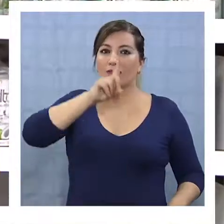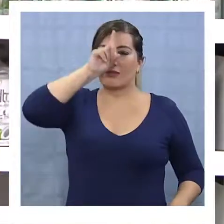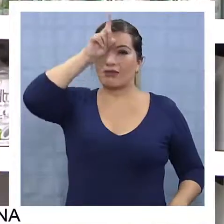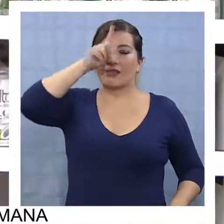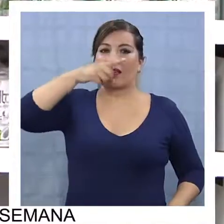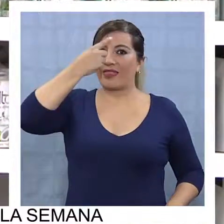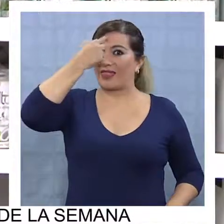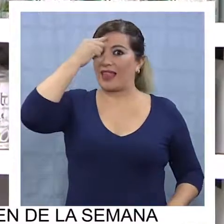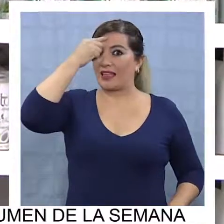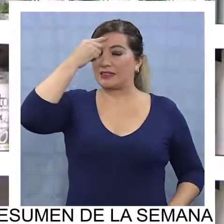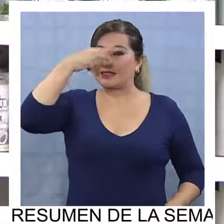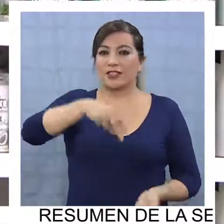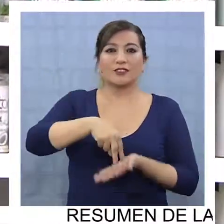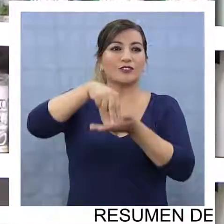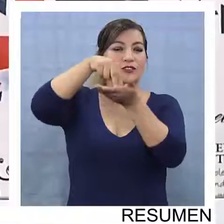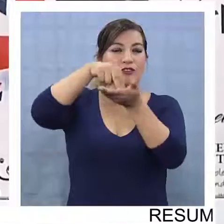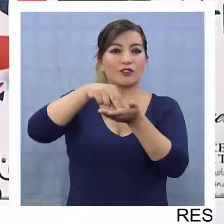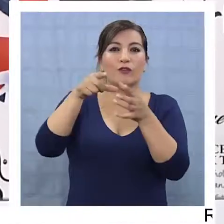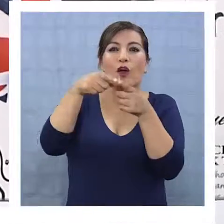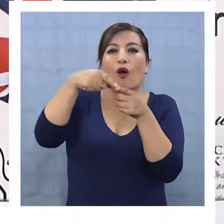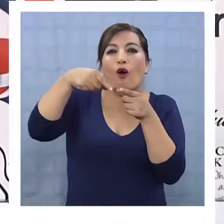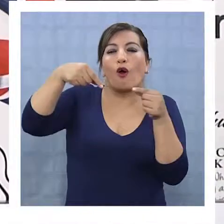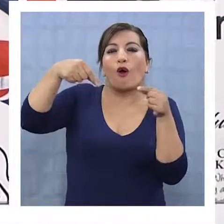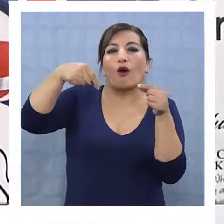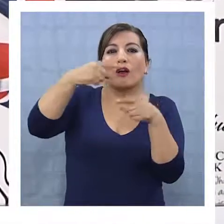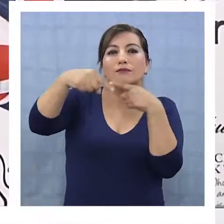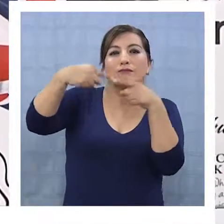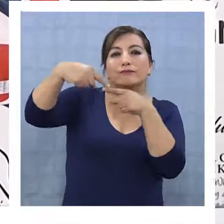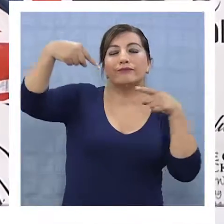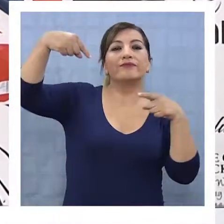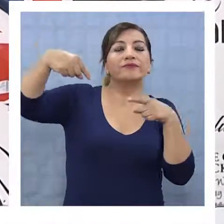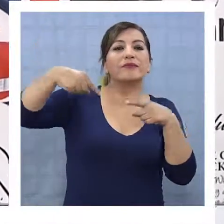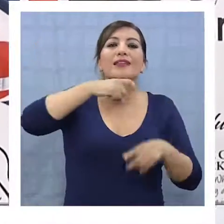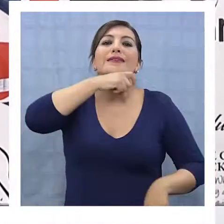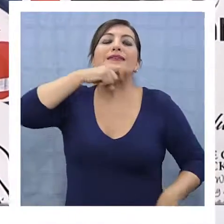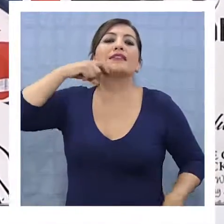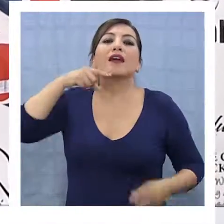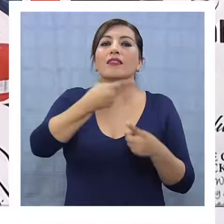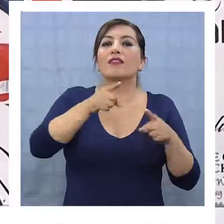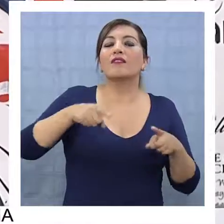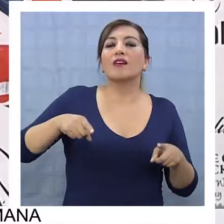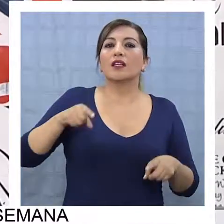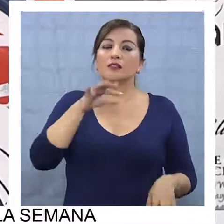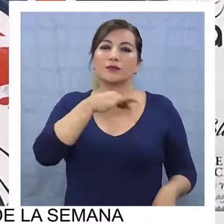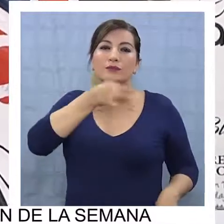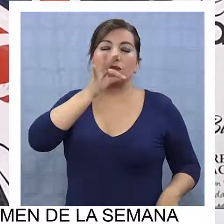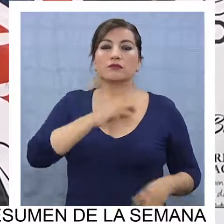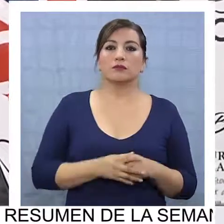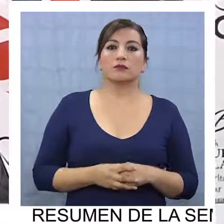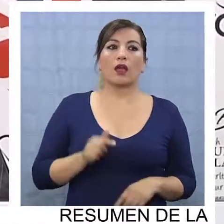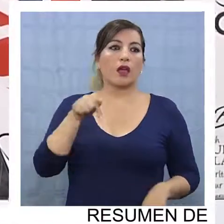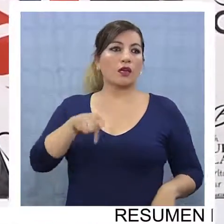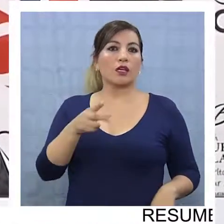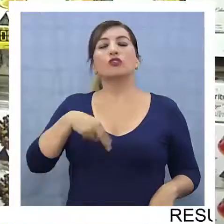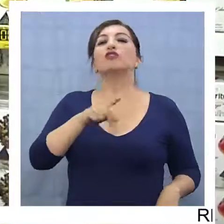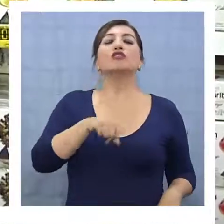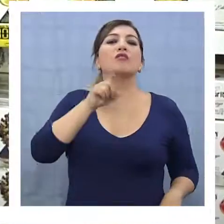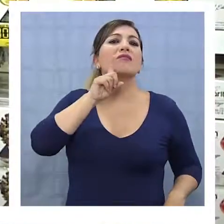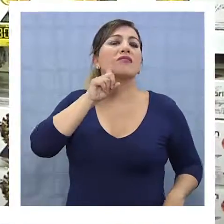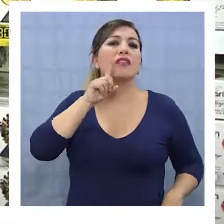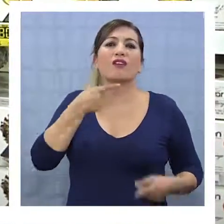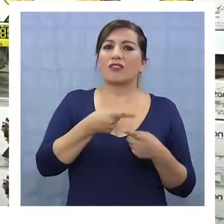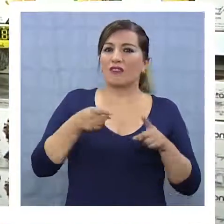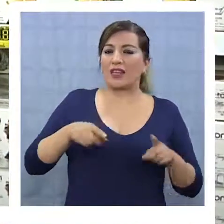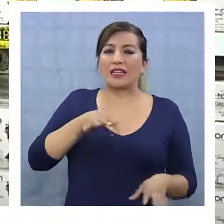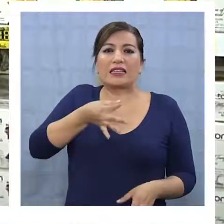tradicional té de la India en Sofri, con hojas, crespas o secas de diferentes sabores. Acá manejamos